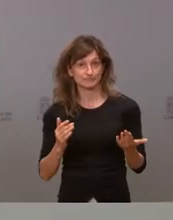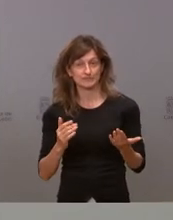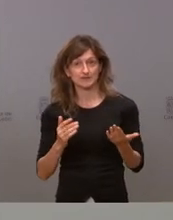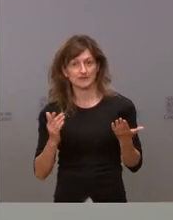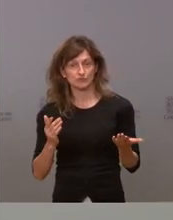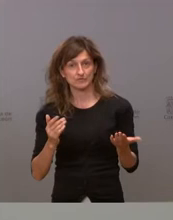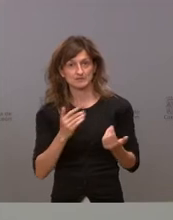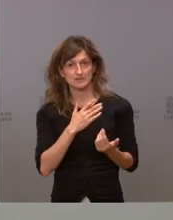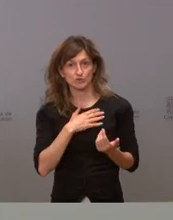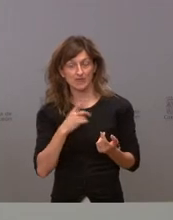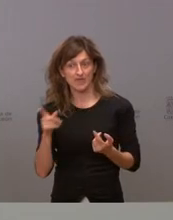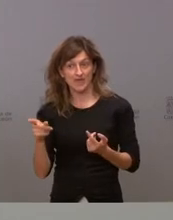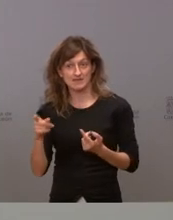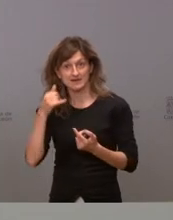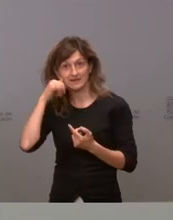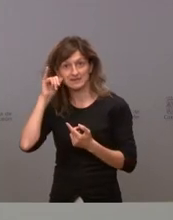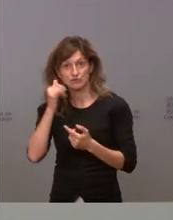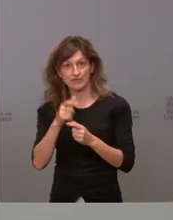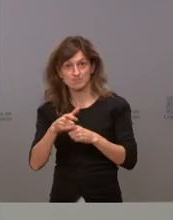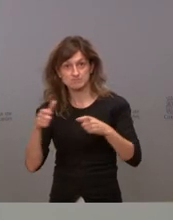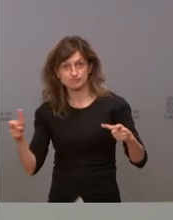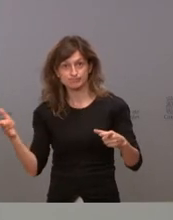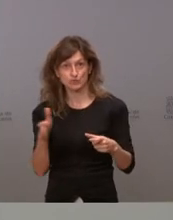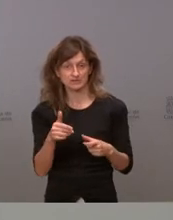incrementar el riesgo de letalidad y nosotros tenemos